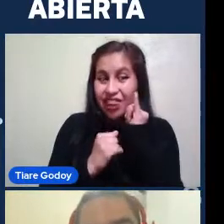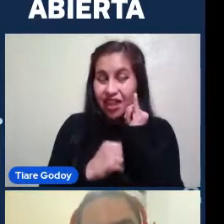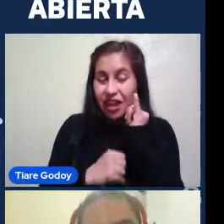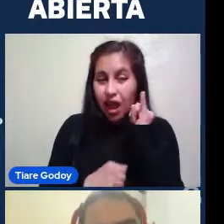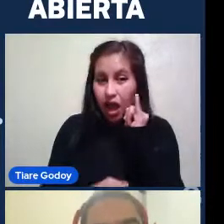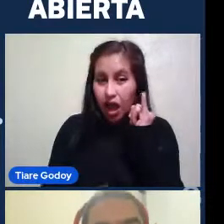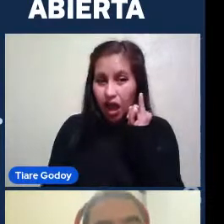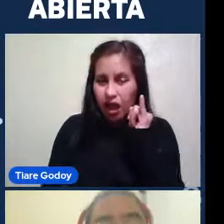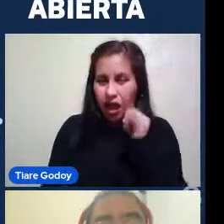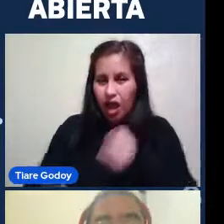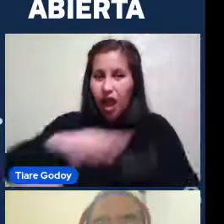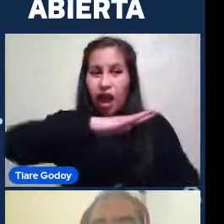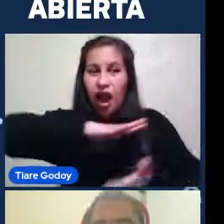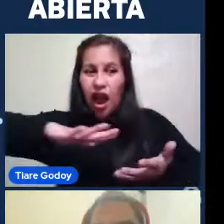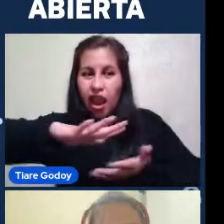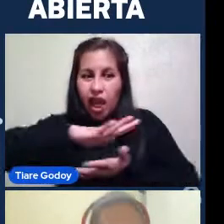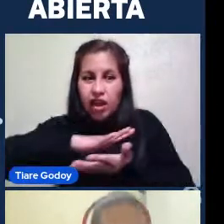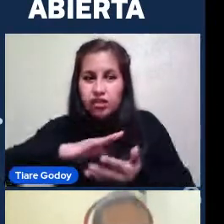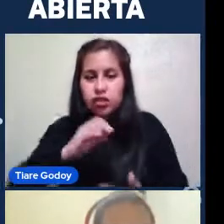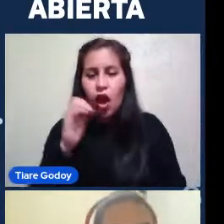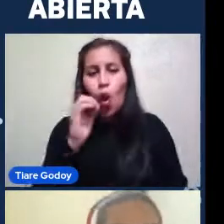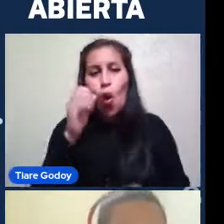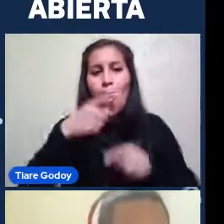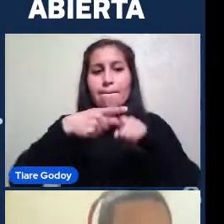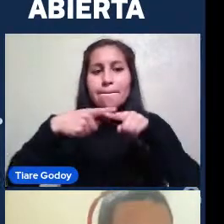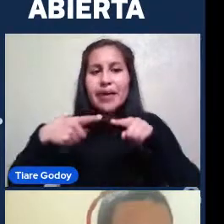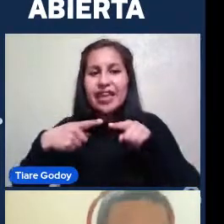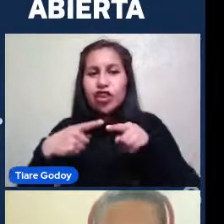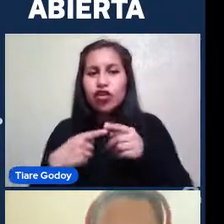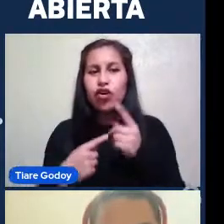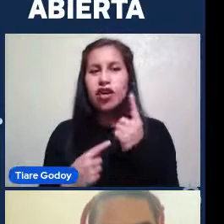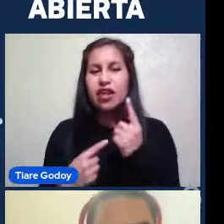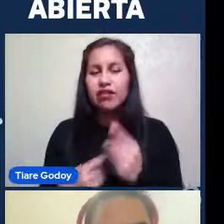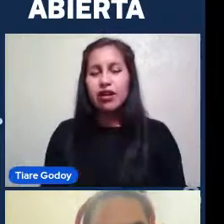Sea una galaxia O el de arriba al medio No lo sea